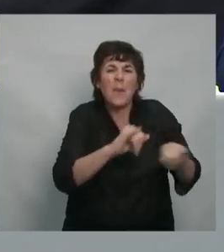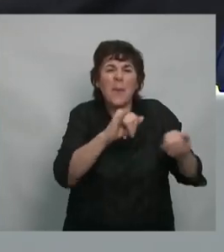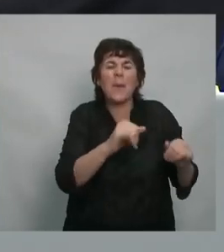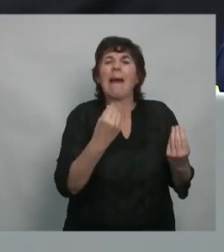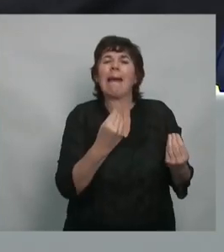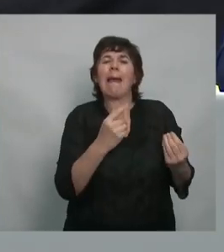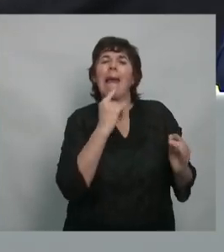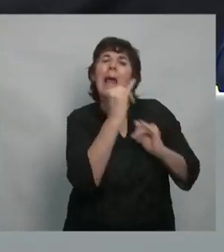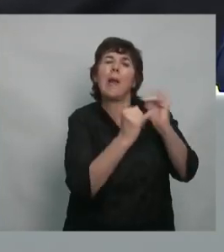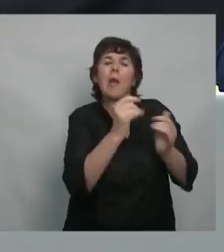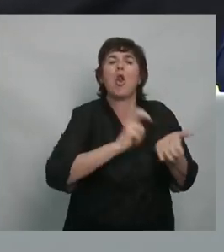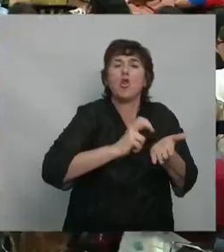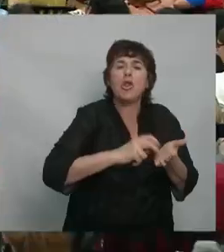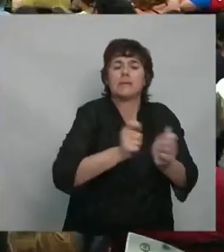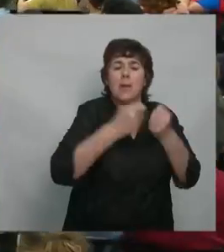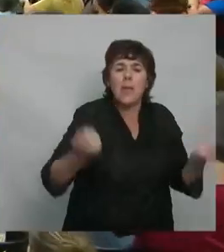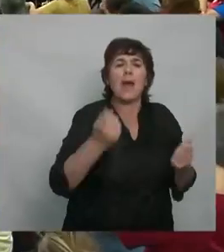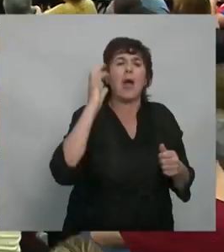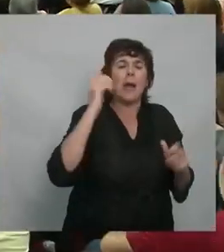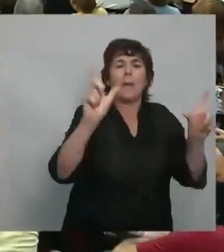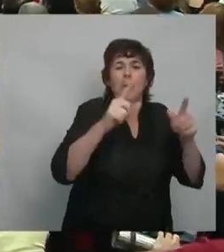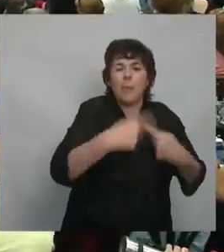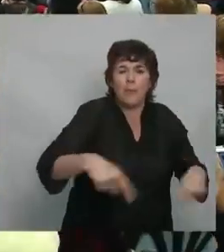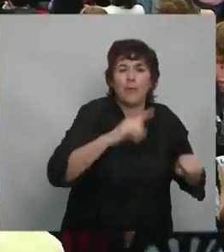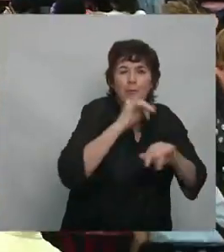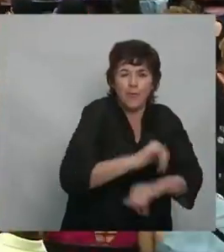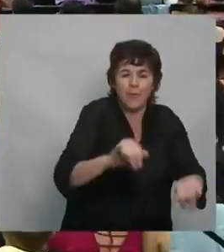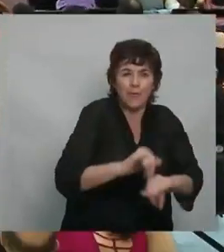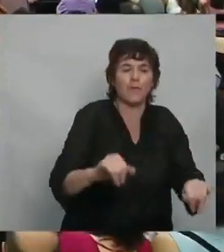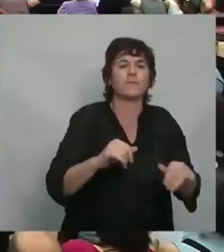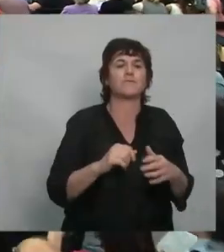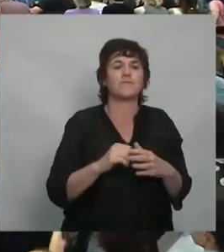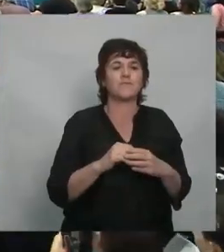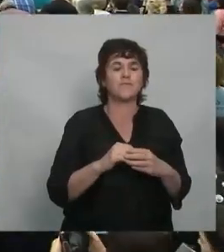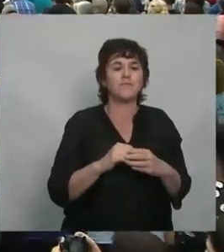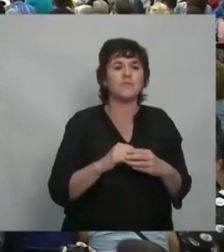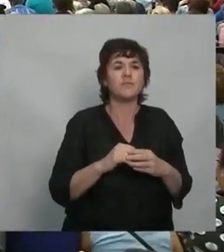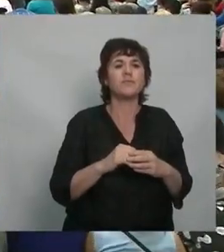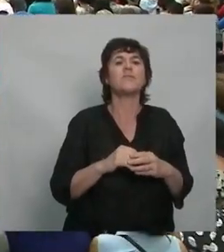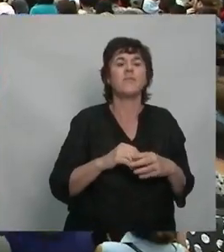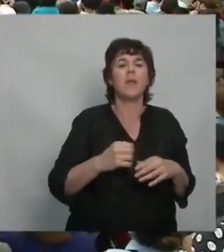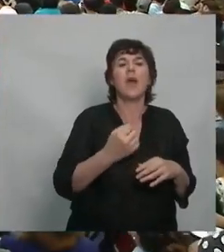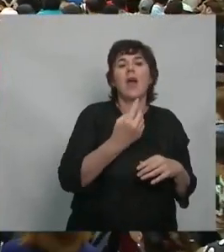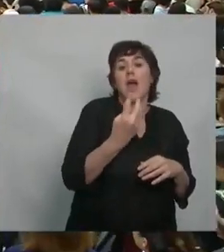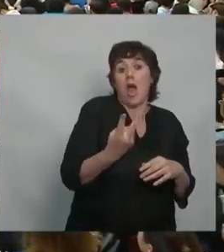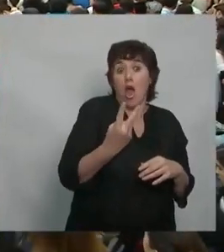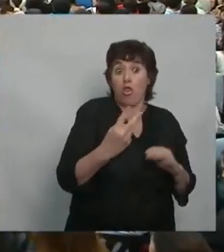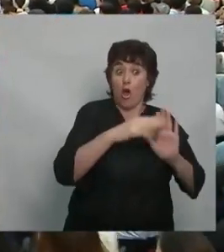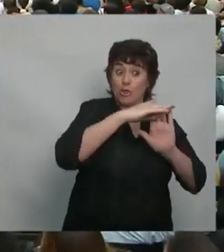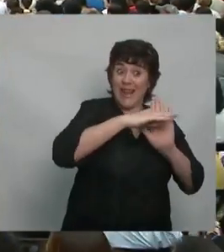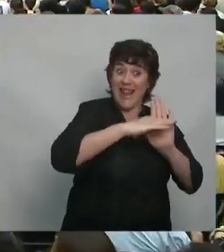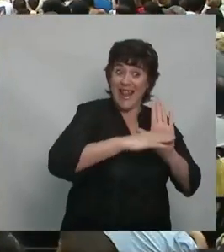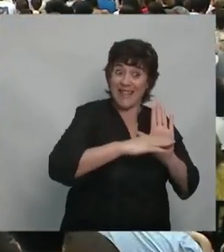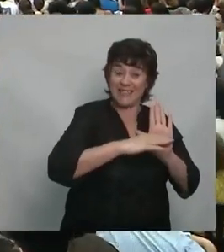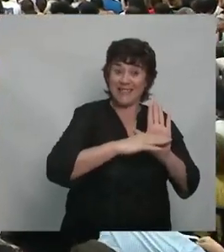lectura. Si además sumamos a las dos listas que fuimos